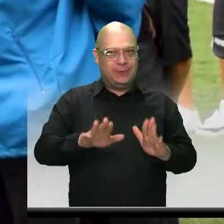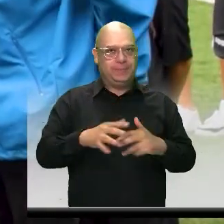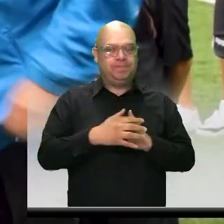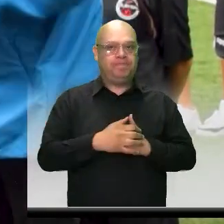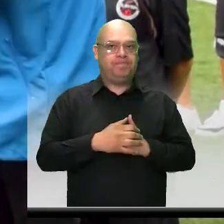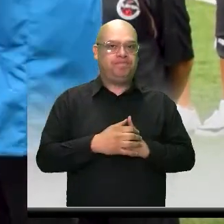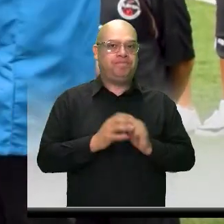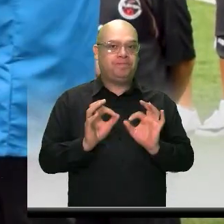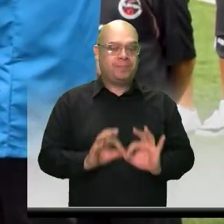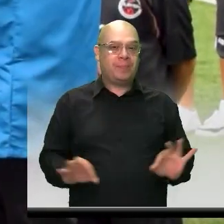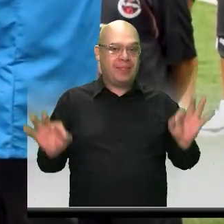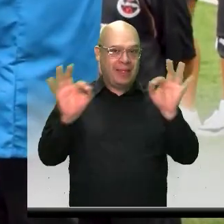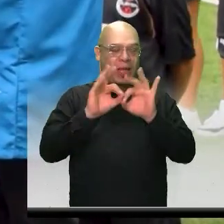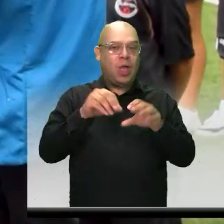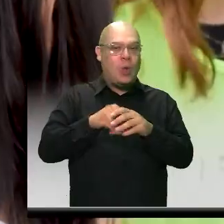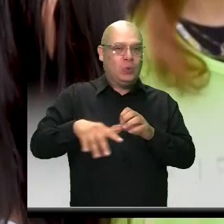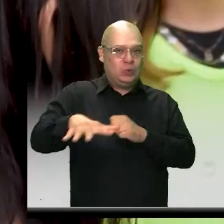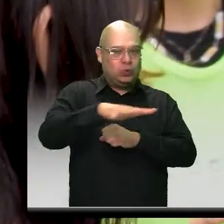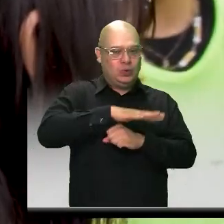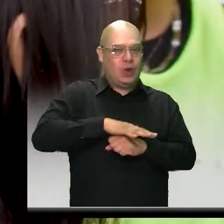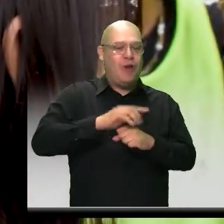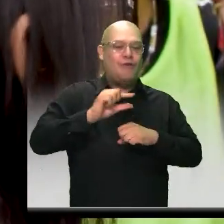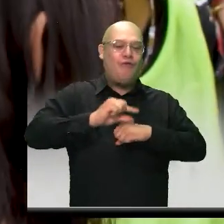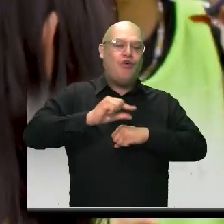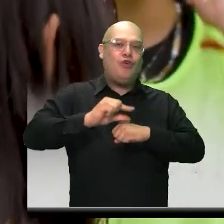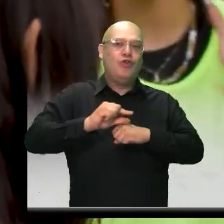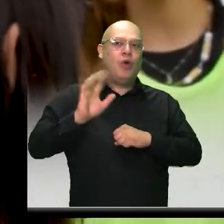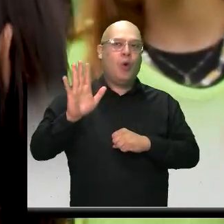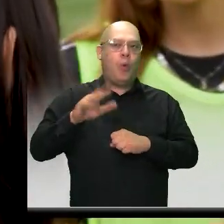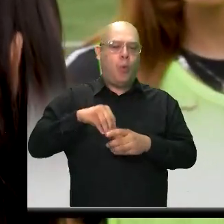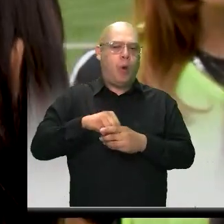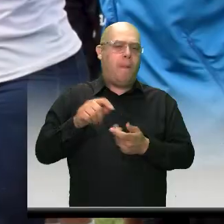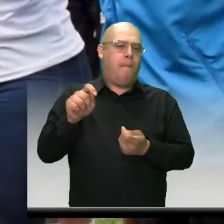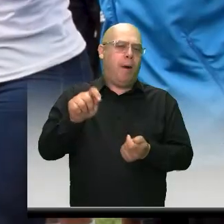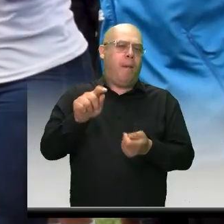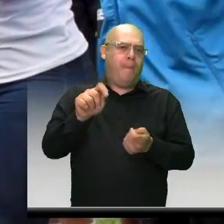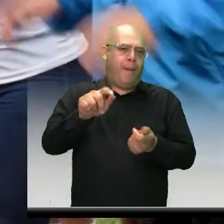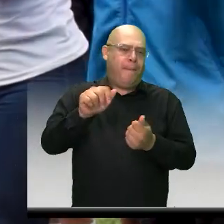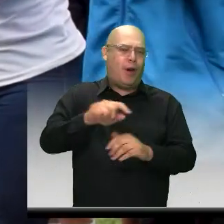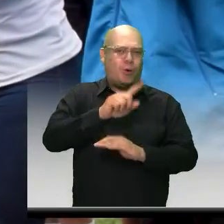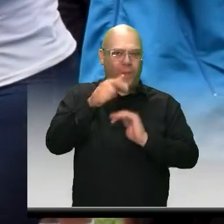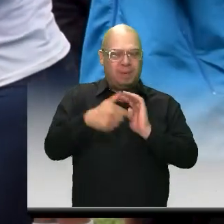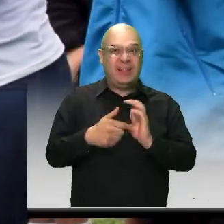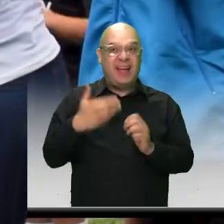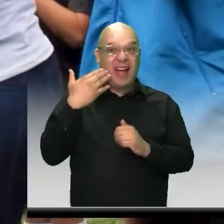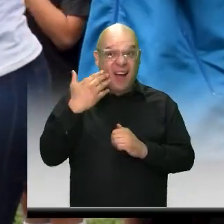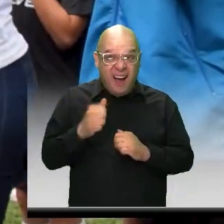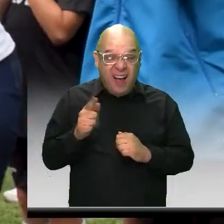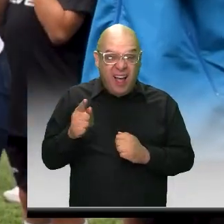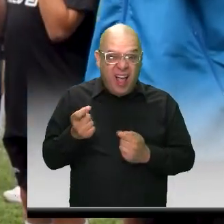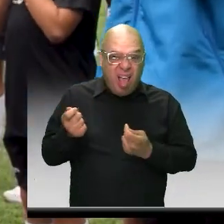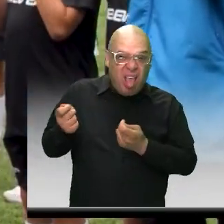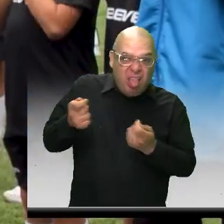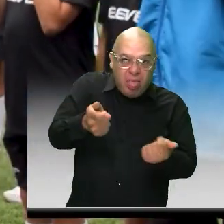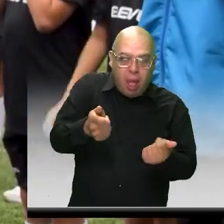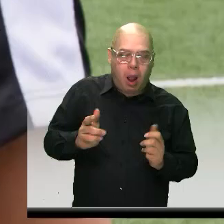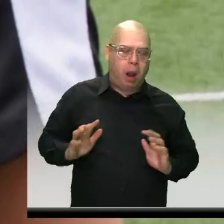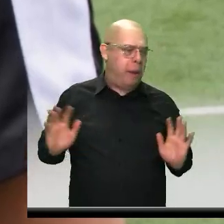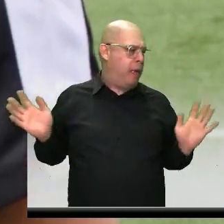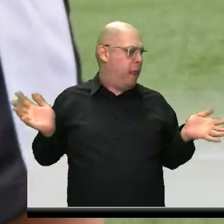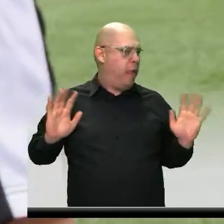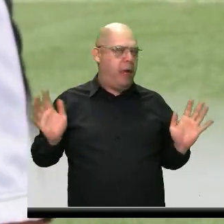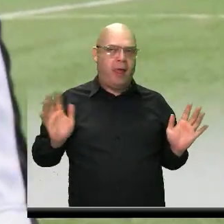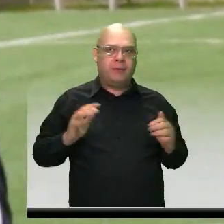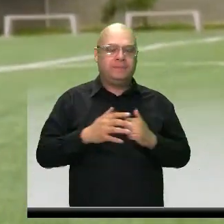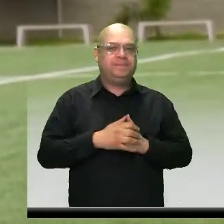que en este proyecto la Fundación corre con todos los gastos. Las niñas no tendrán que aportar ningún dinero. La